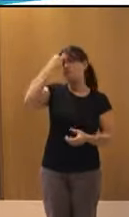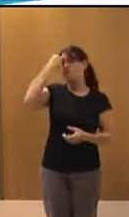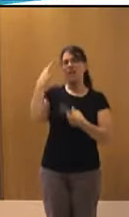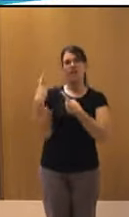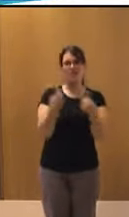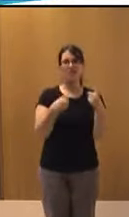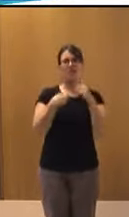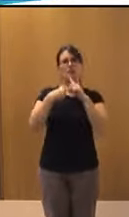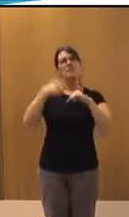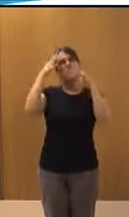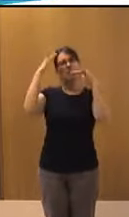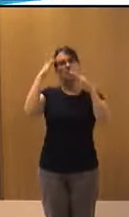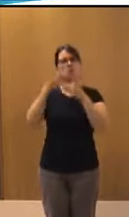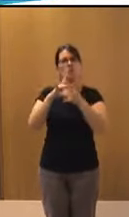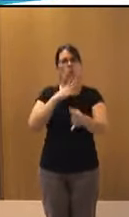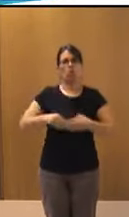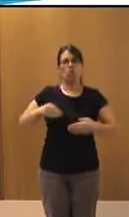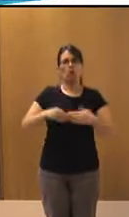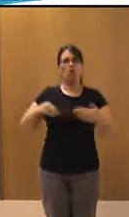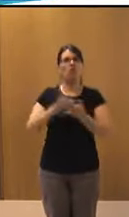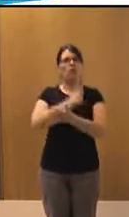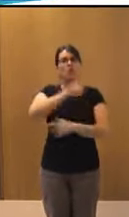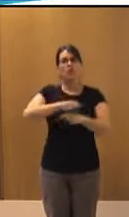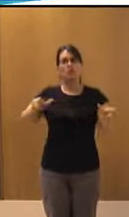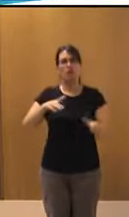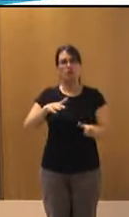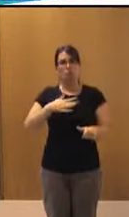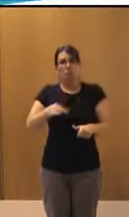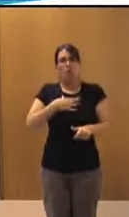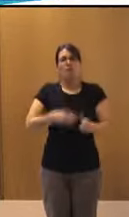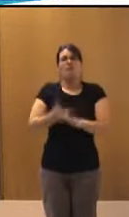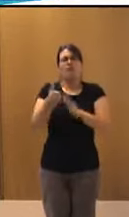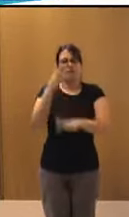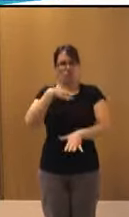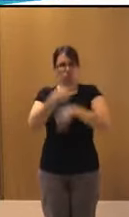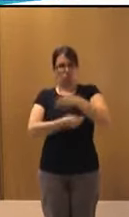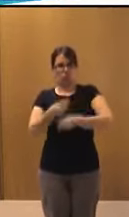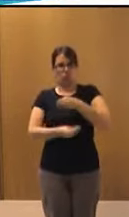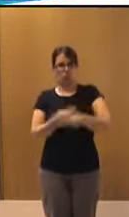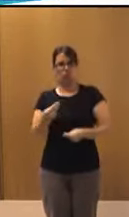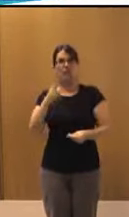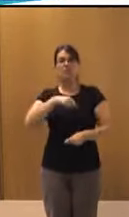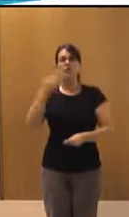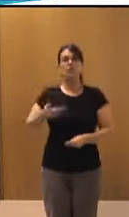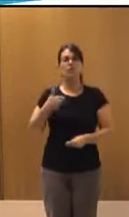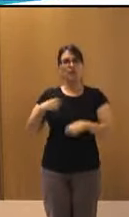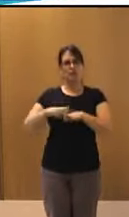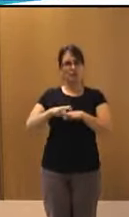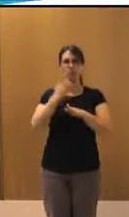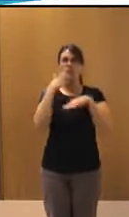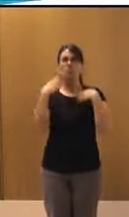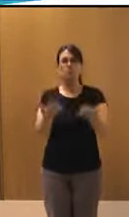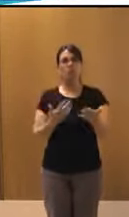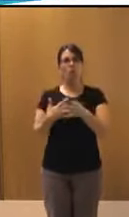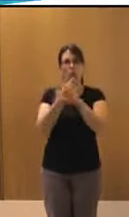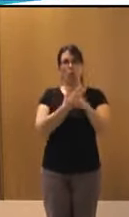del usuario, de todos los potenciales usuarios. Y también la importancia, pues, de aspectos como son la jugabilidad,